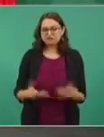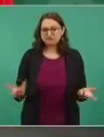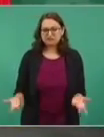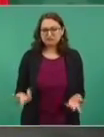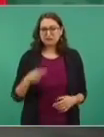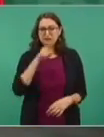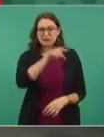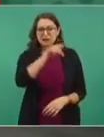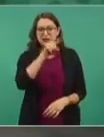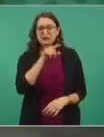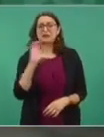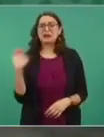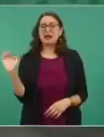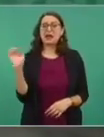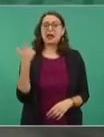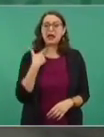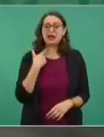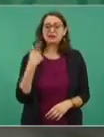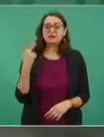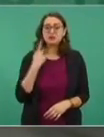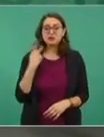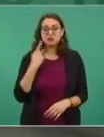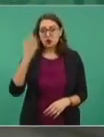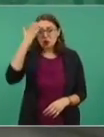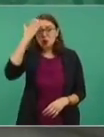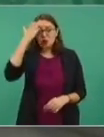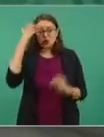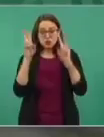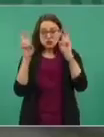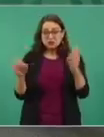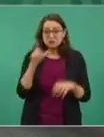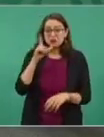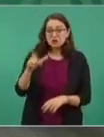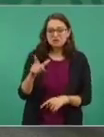la industria eléctrica. Nada.